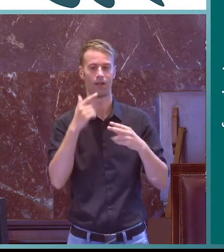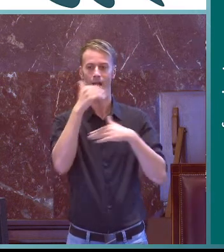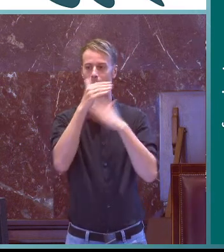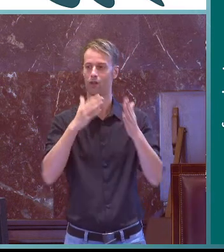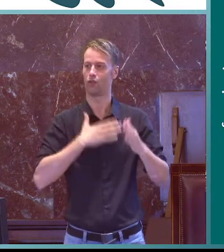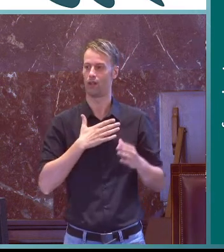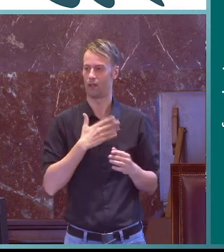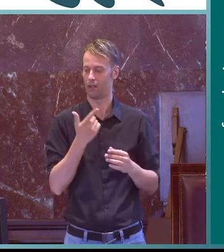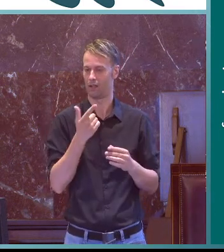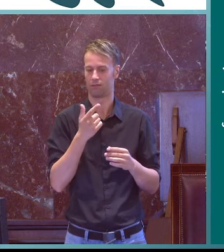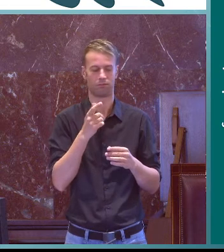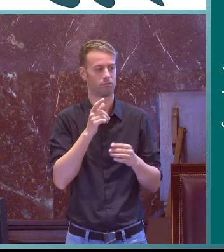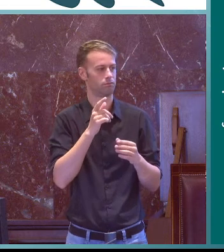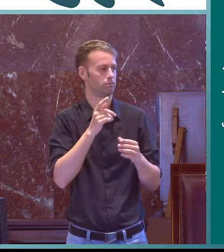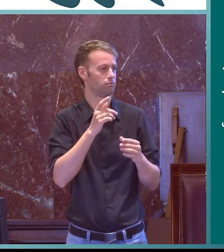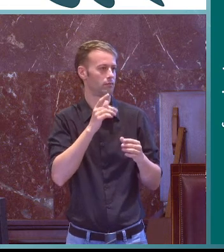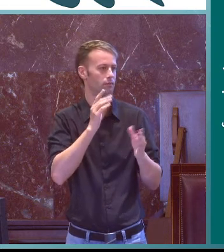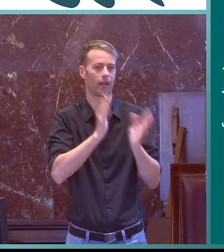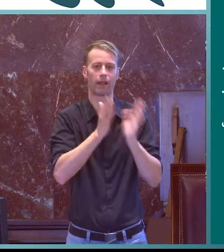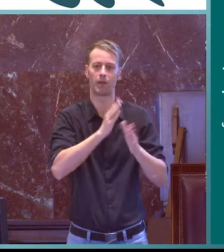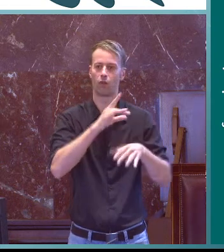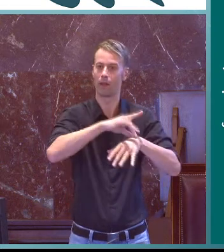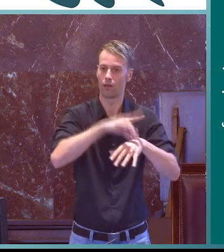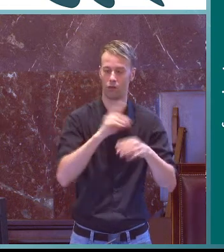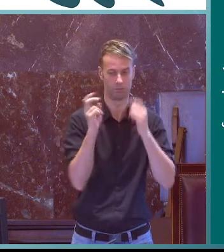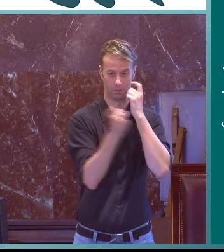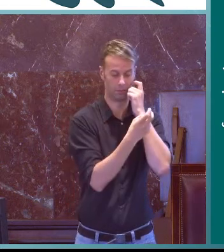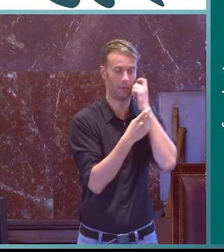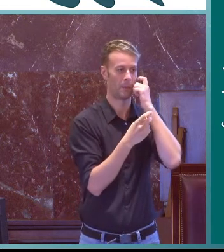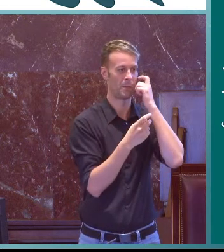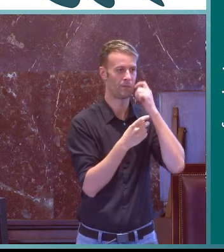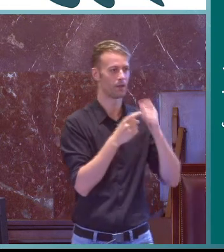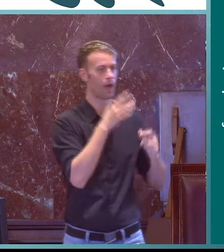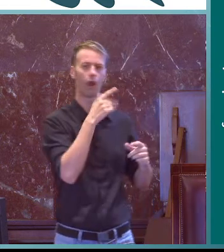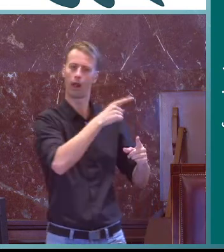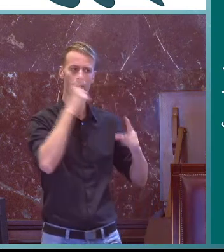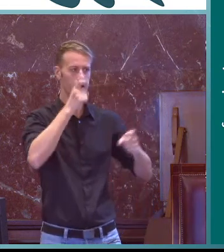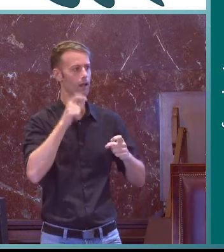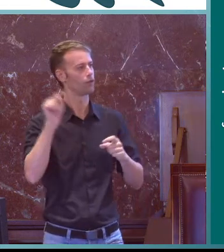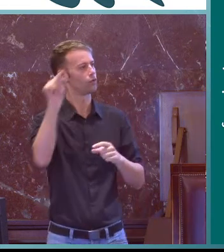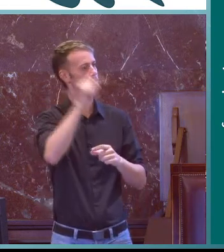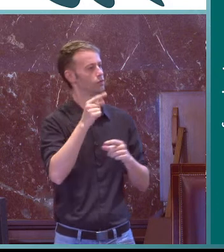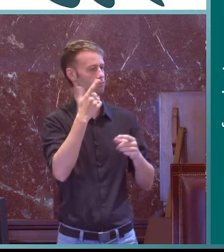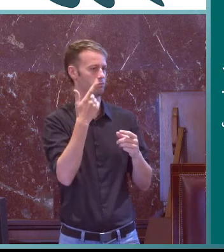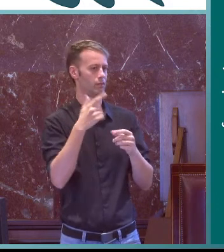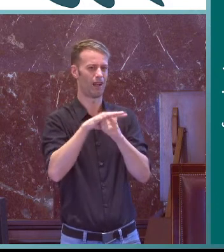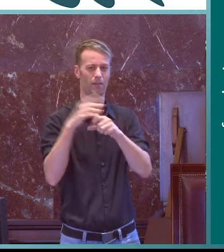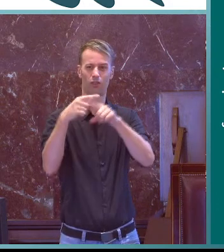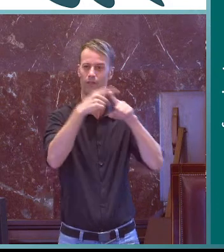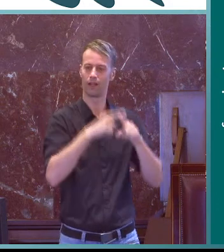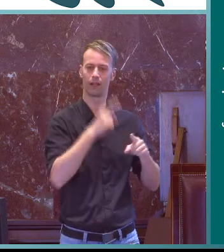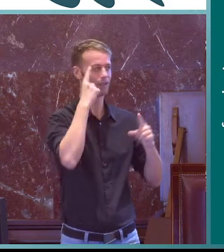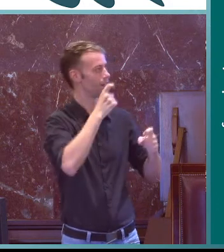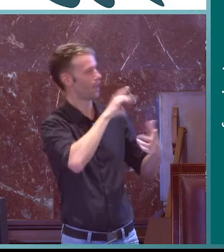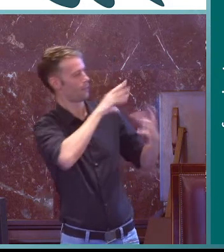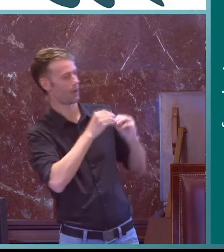Por ejemplo, la atención temprana también influye en un tratamiento médico y entonces ahora lo que se